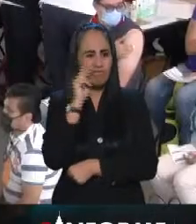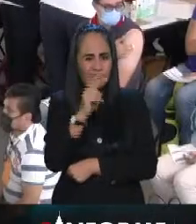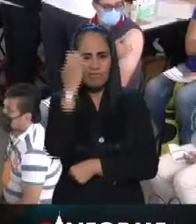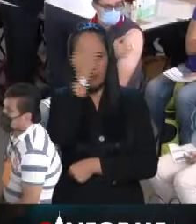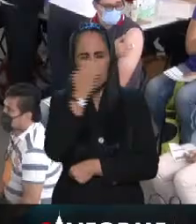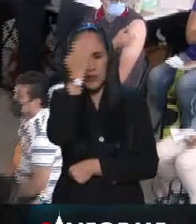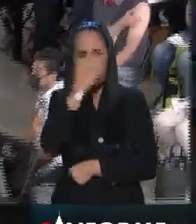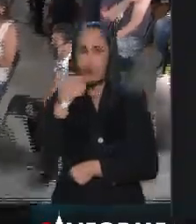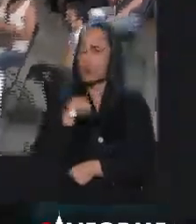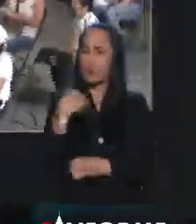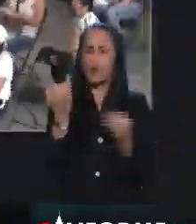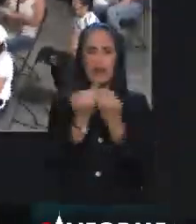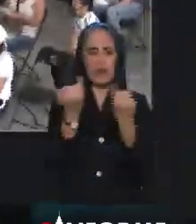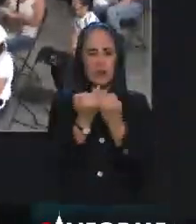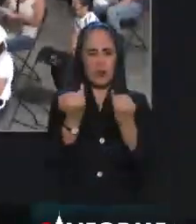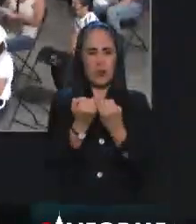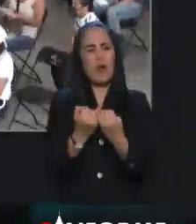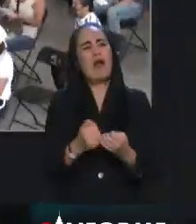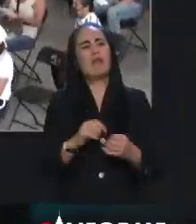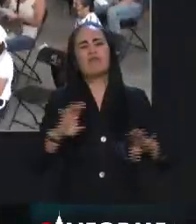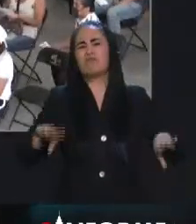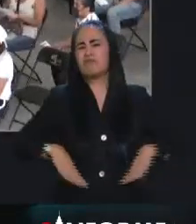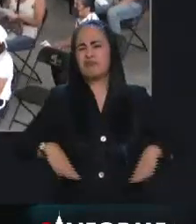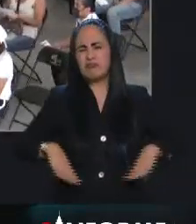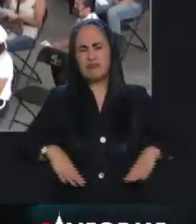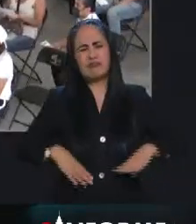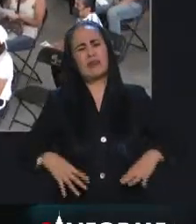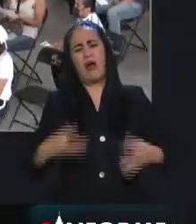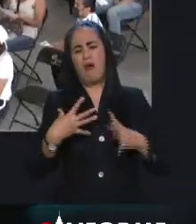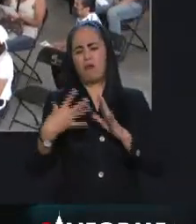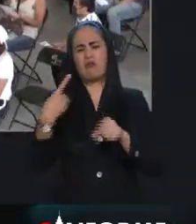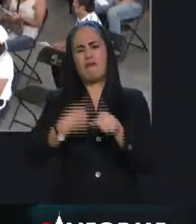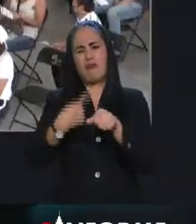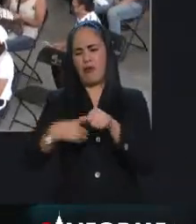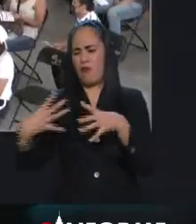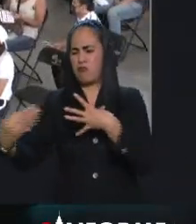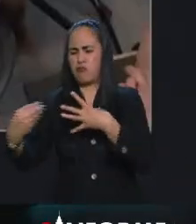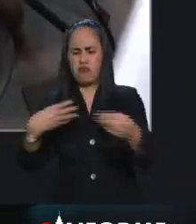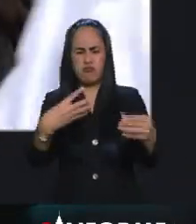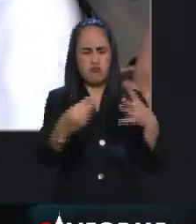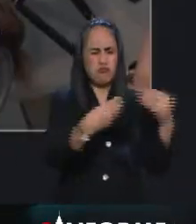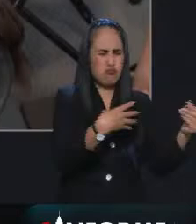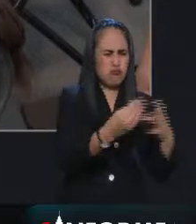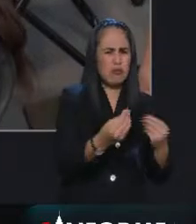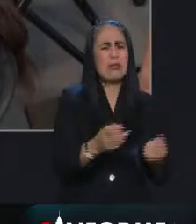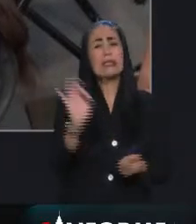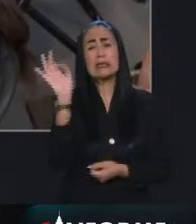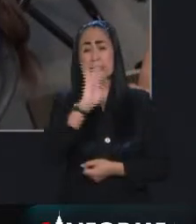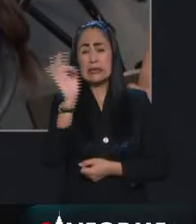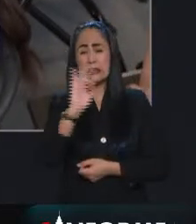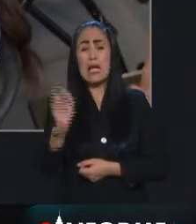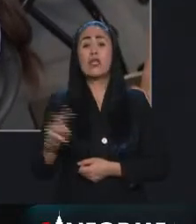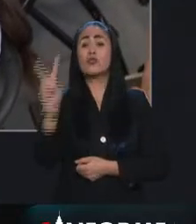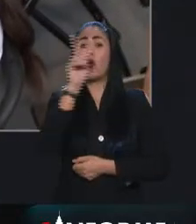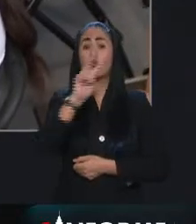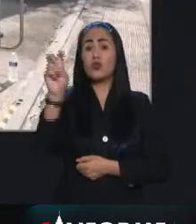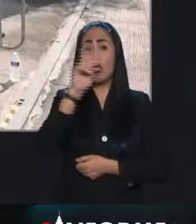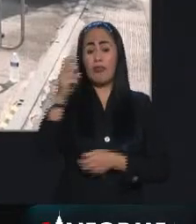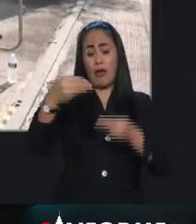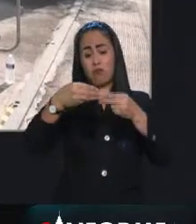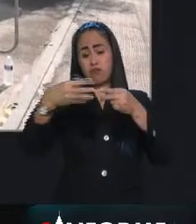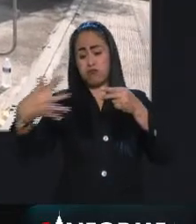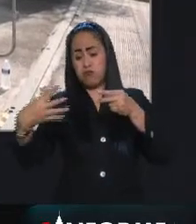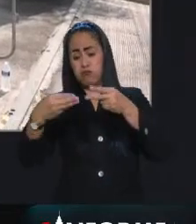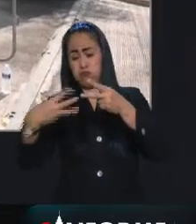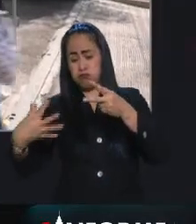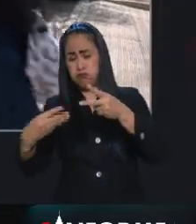que se dedica a estudiar este tipo de fenómenos de las pandemias, que ha habido por lo menos 200 variantes más, pero